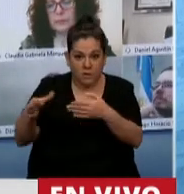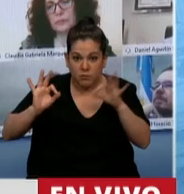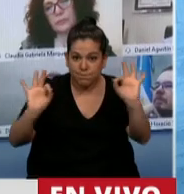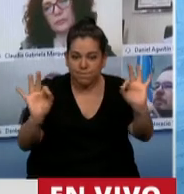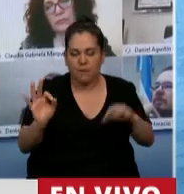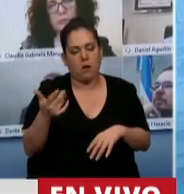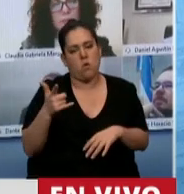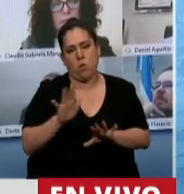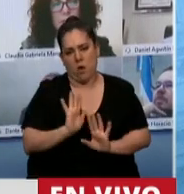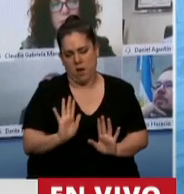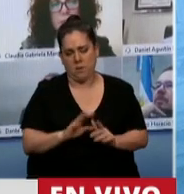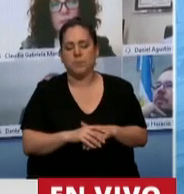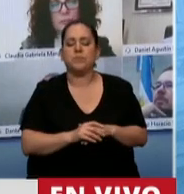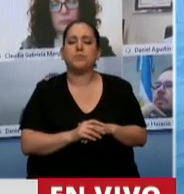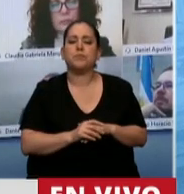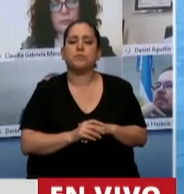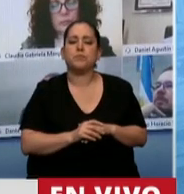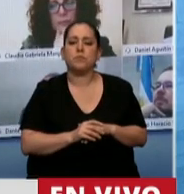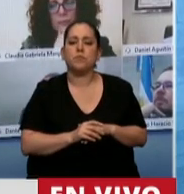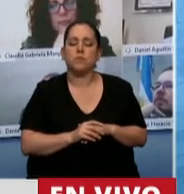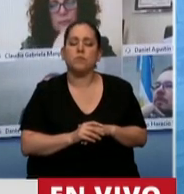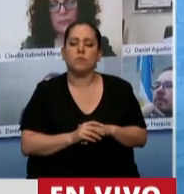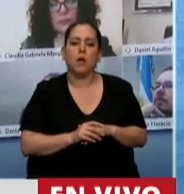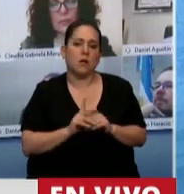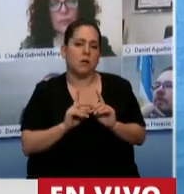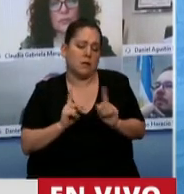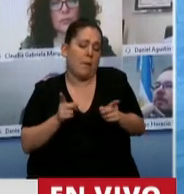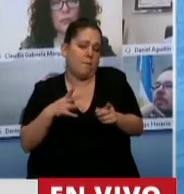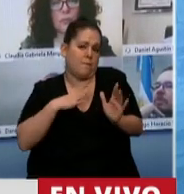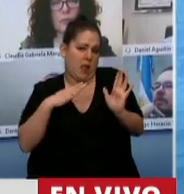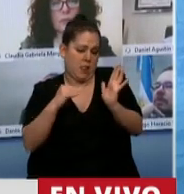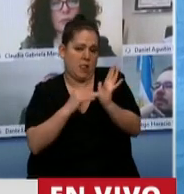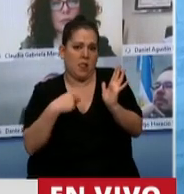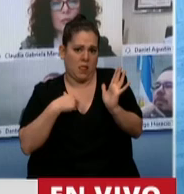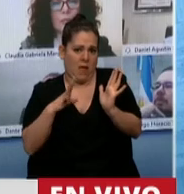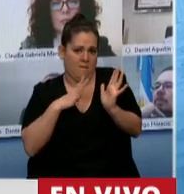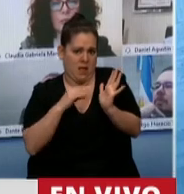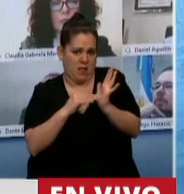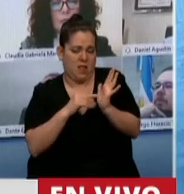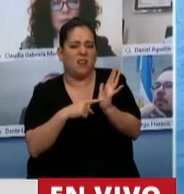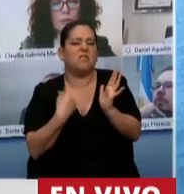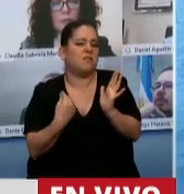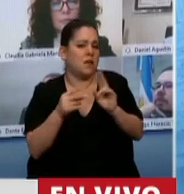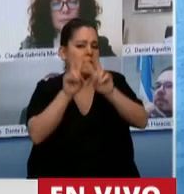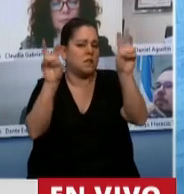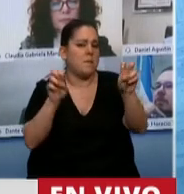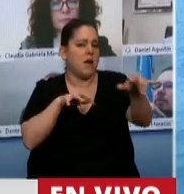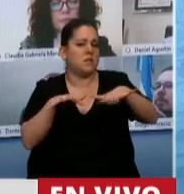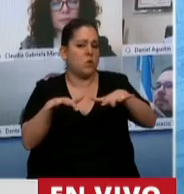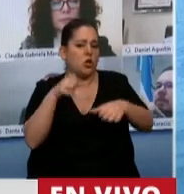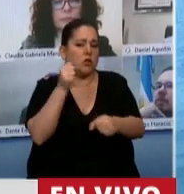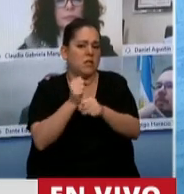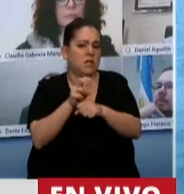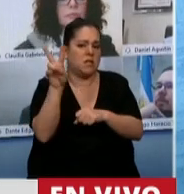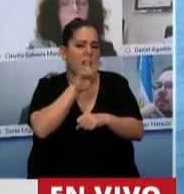está en debate en este proyecto que me parece muy importante, es la situación de las trabajadoras y los